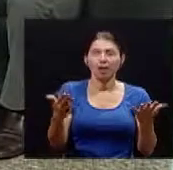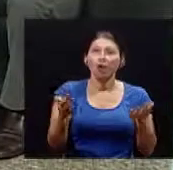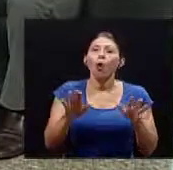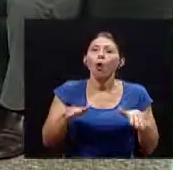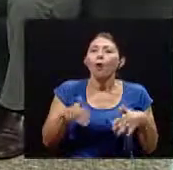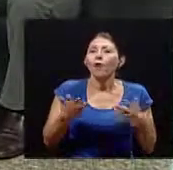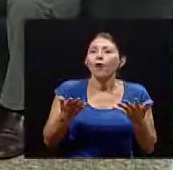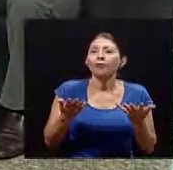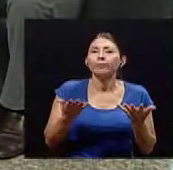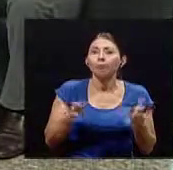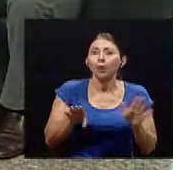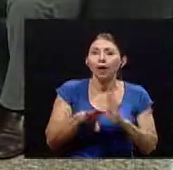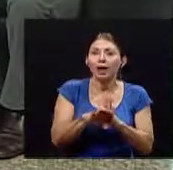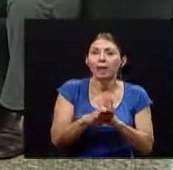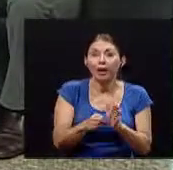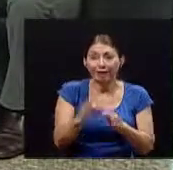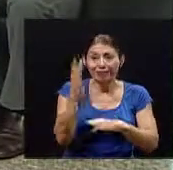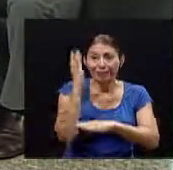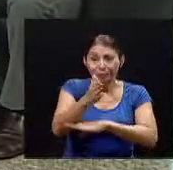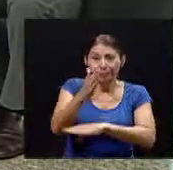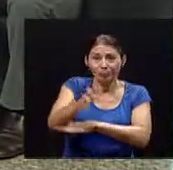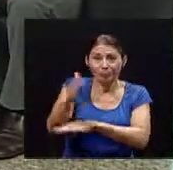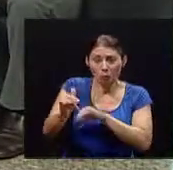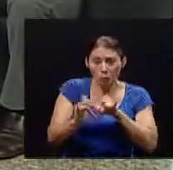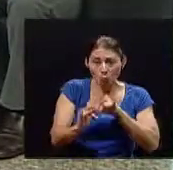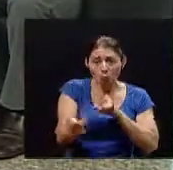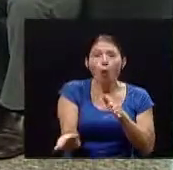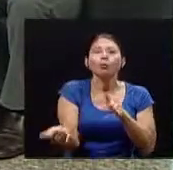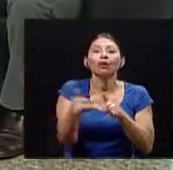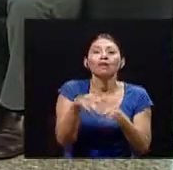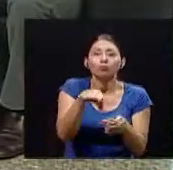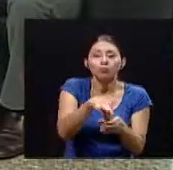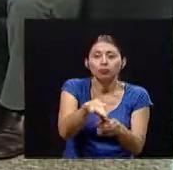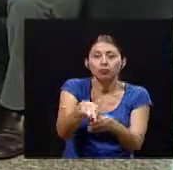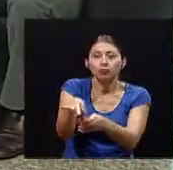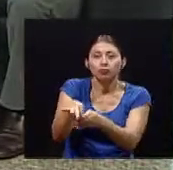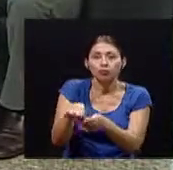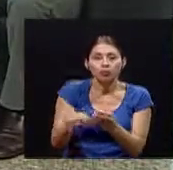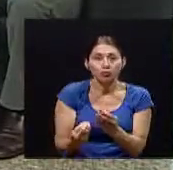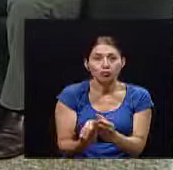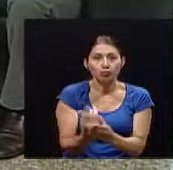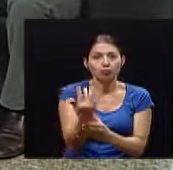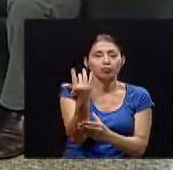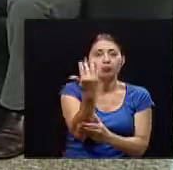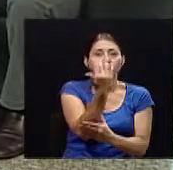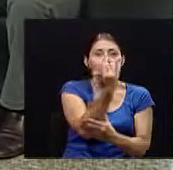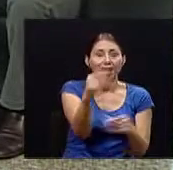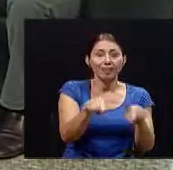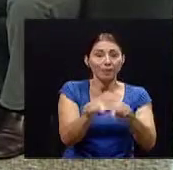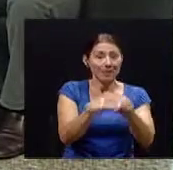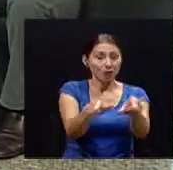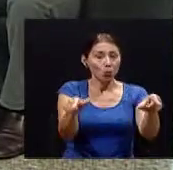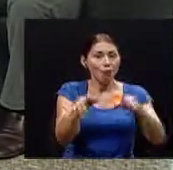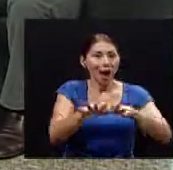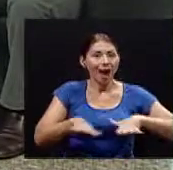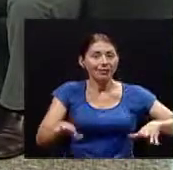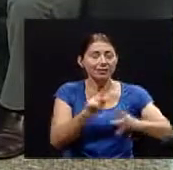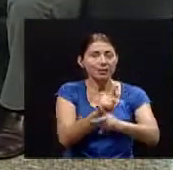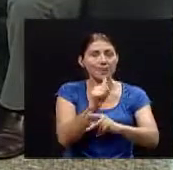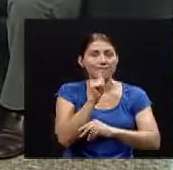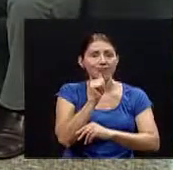reforestación las reservas privadas y también un aspecto que fue muy importante